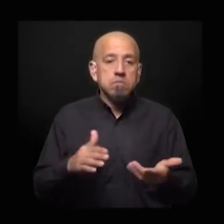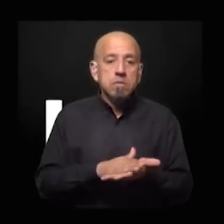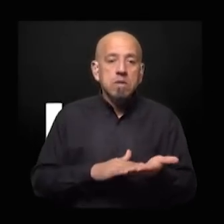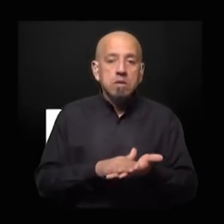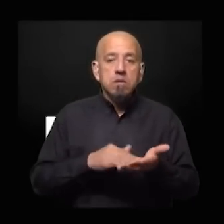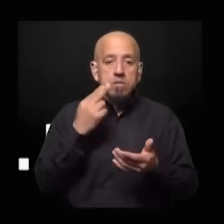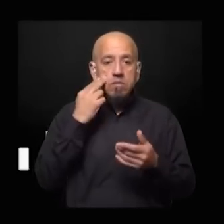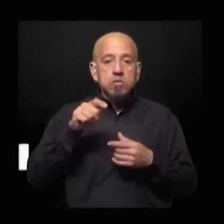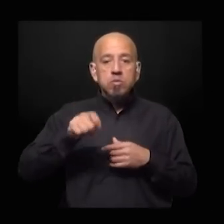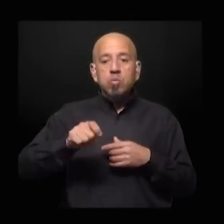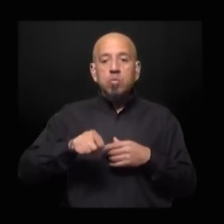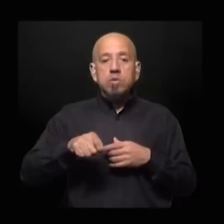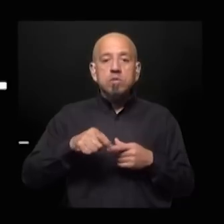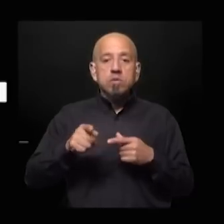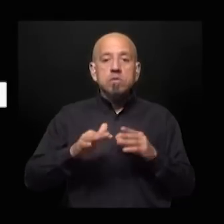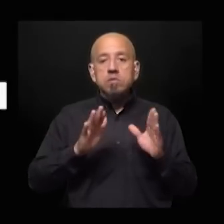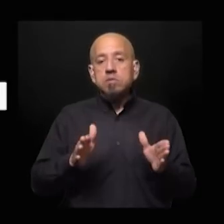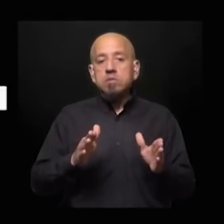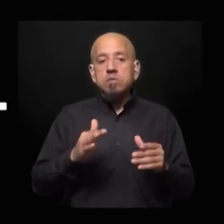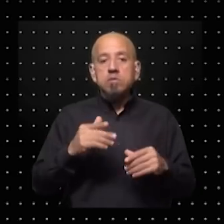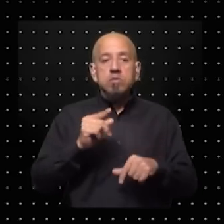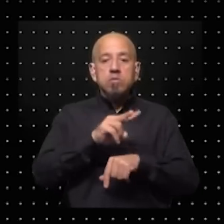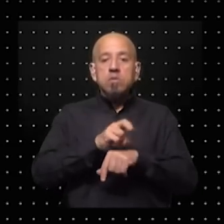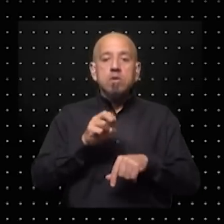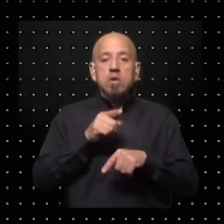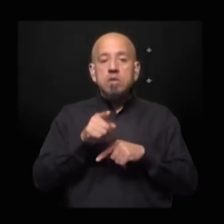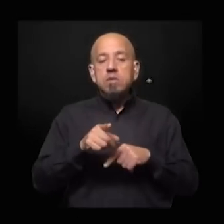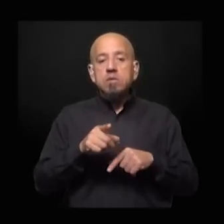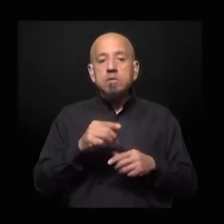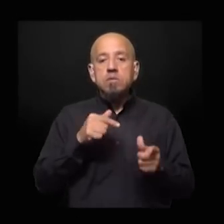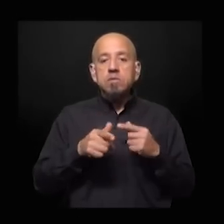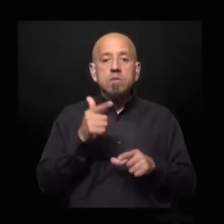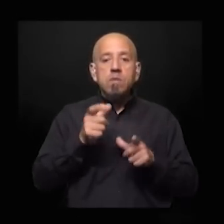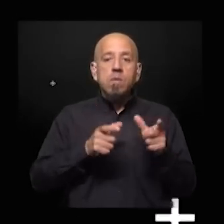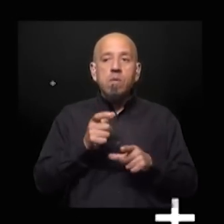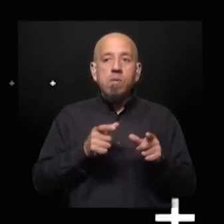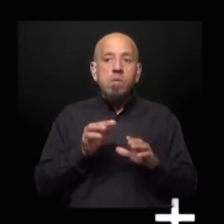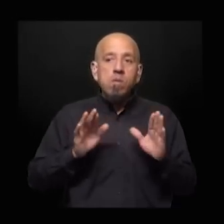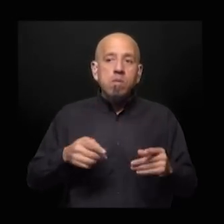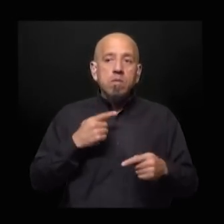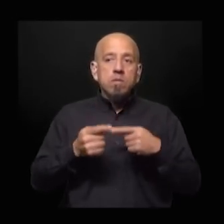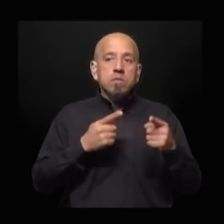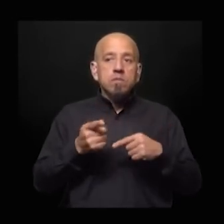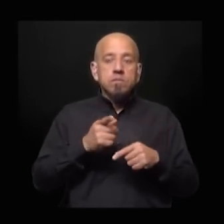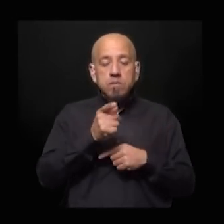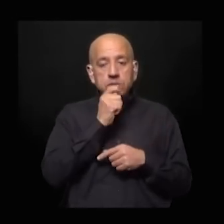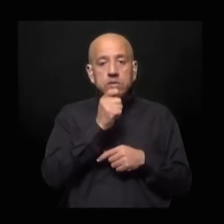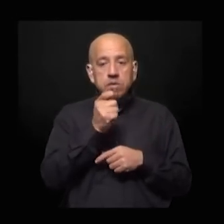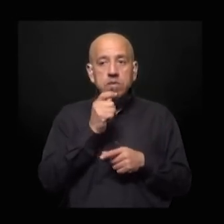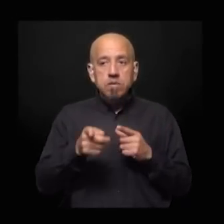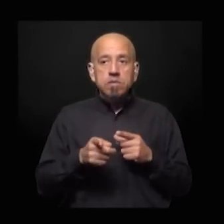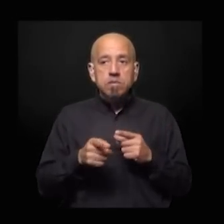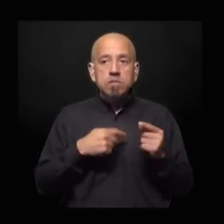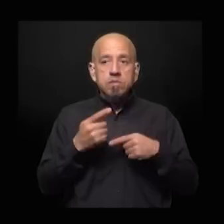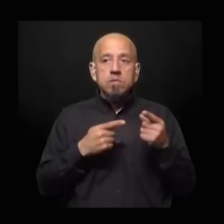los jueces que hicieron eso están en sus cargos los fiscales están en sus cargos la gente que armó eso está en sus cargos los periodistas que fueron parte de eso